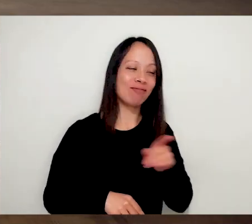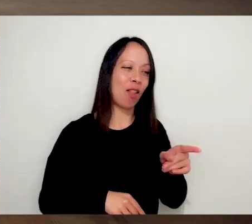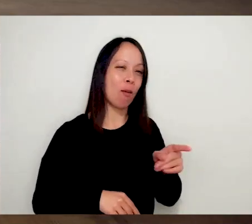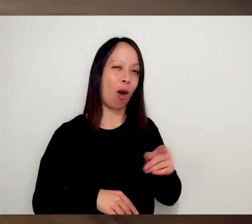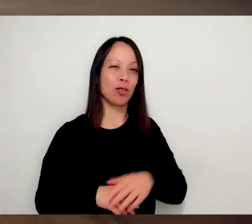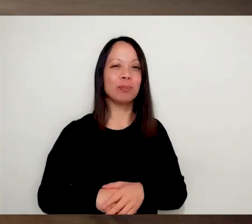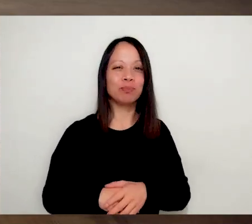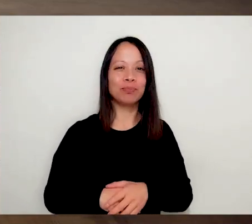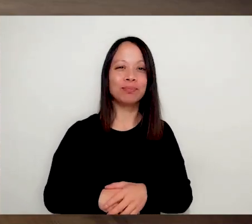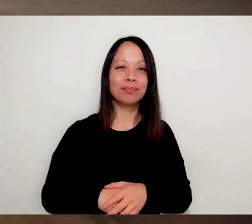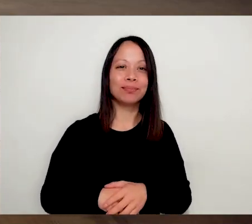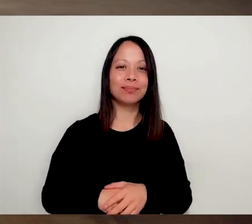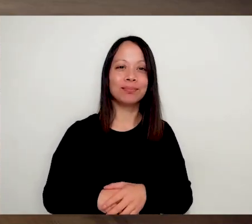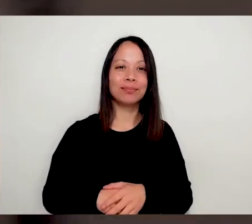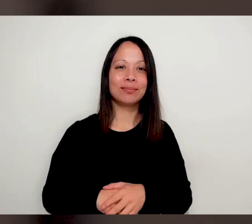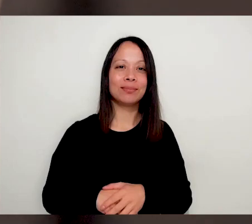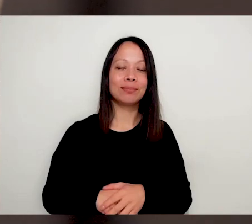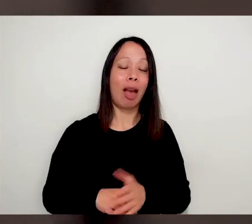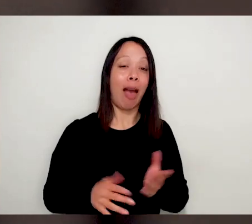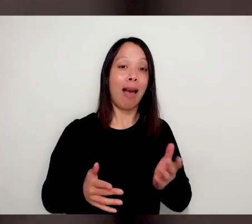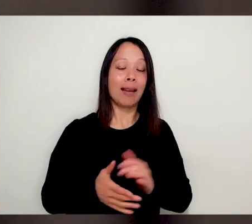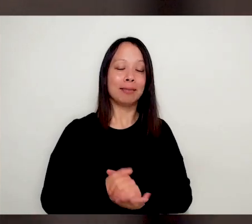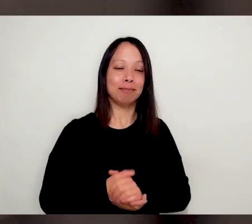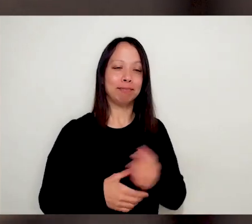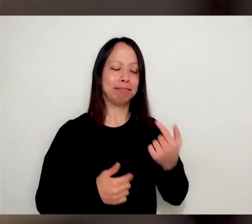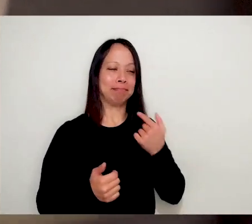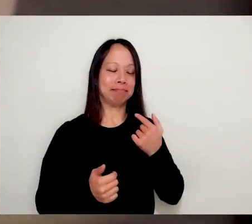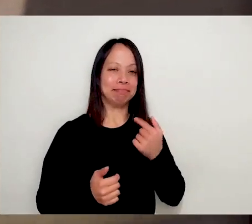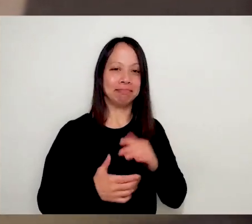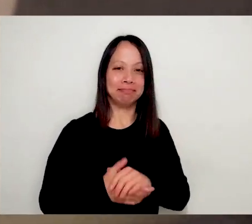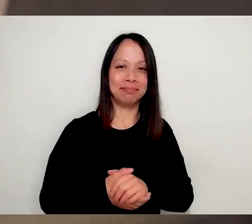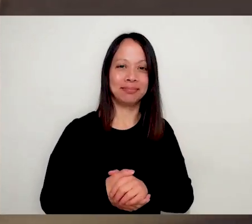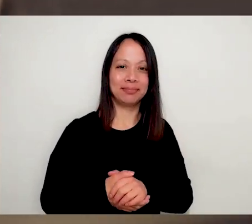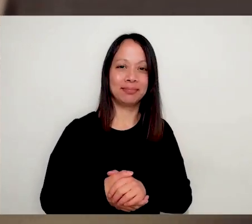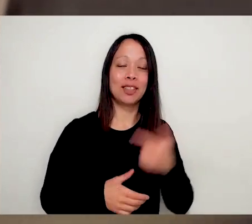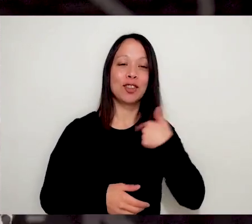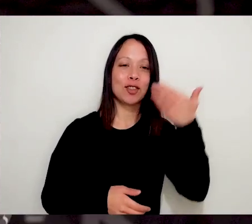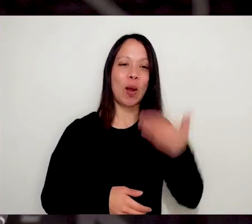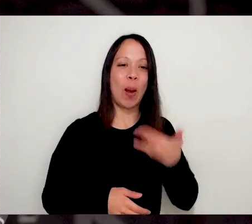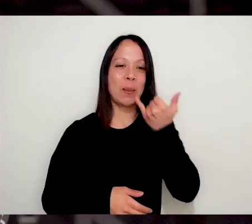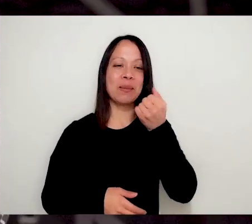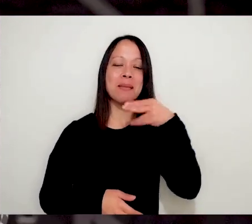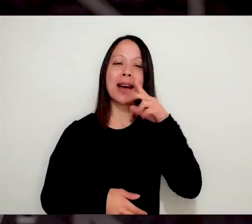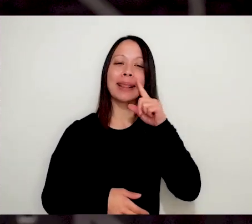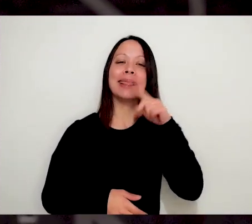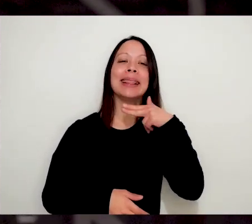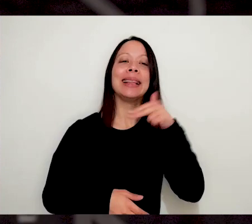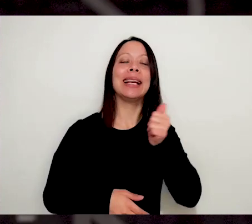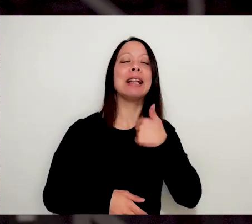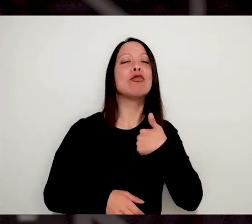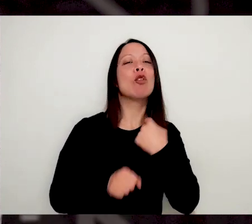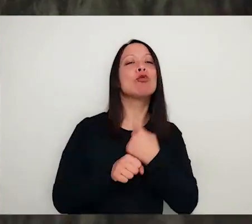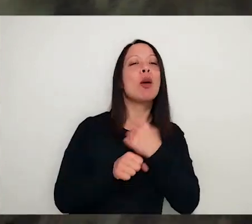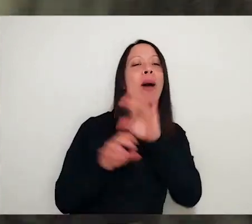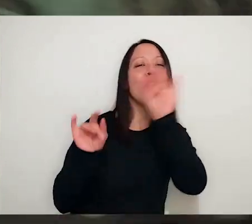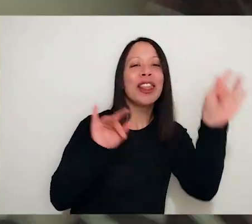Andamos. Qué guacho. Ella tiene ojos claros, rulos y un aro en la nariz. Soy Martina y soy trabajadora